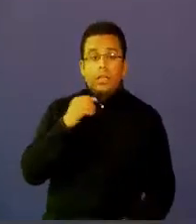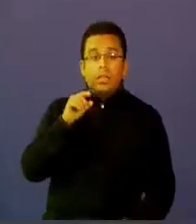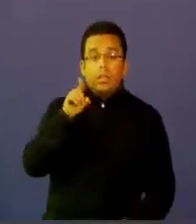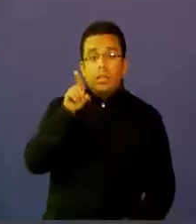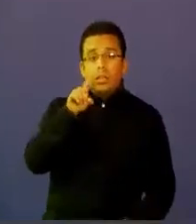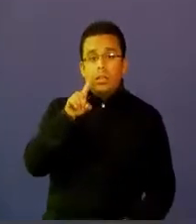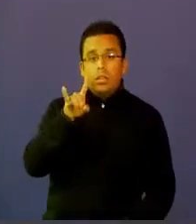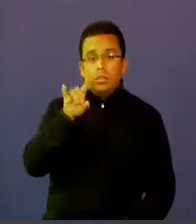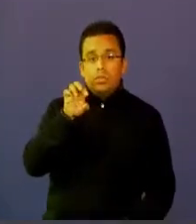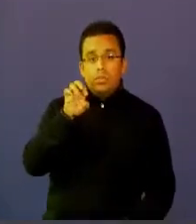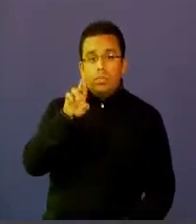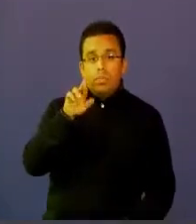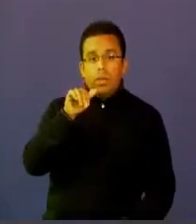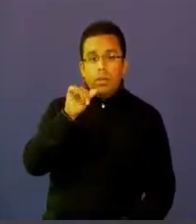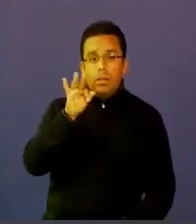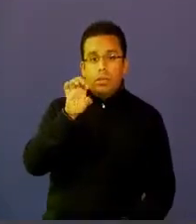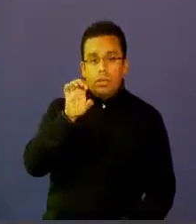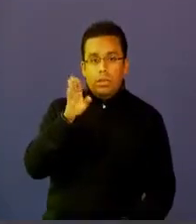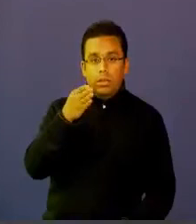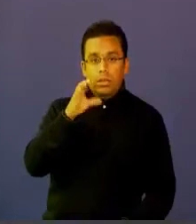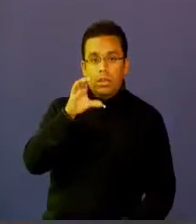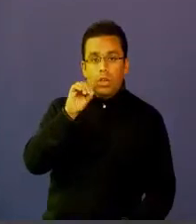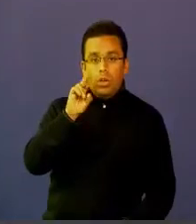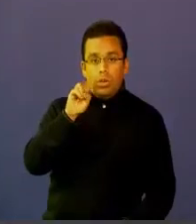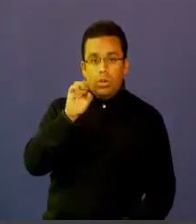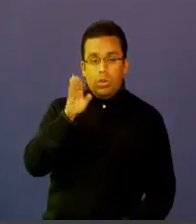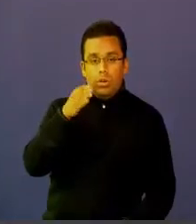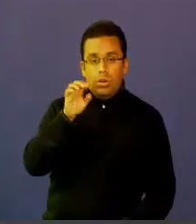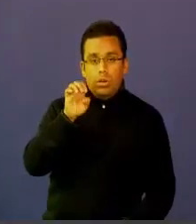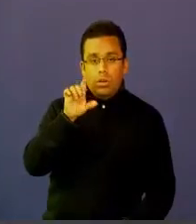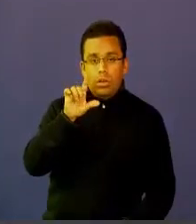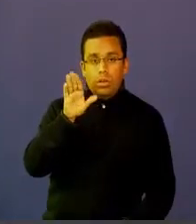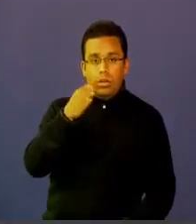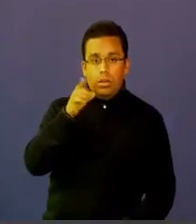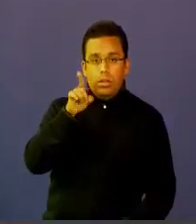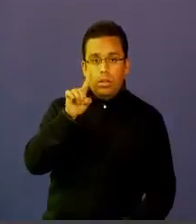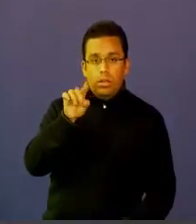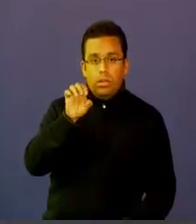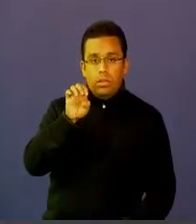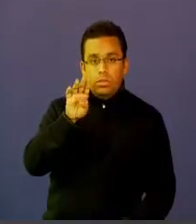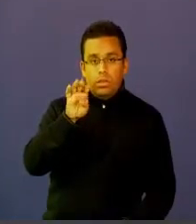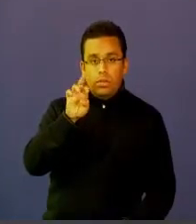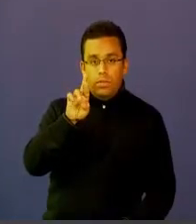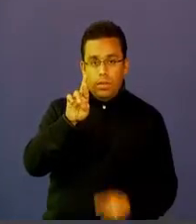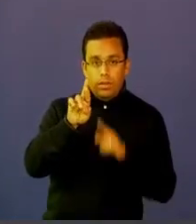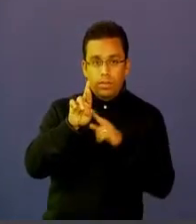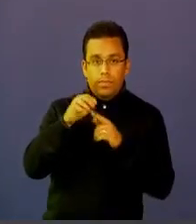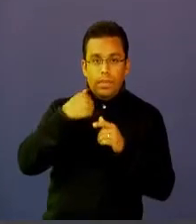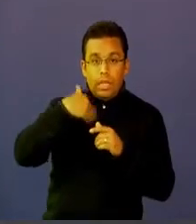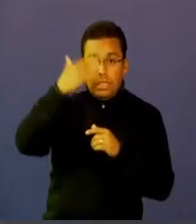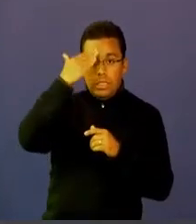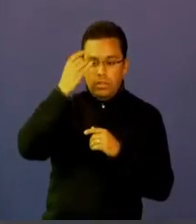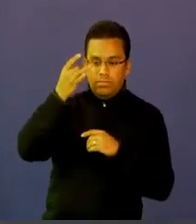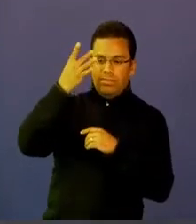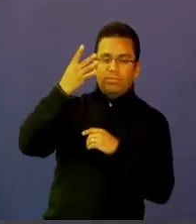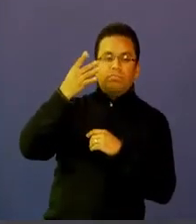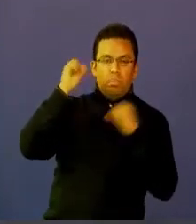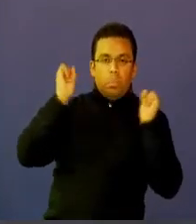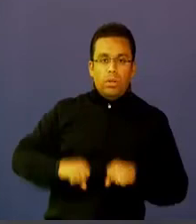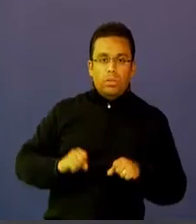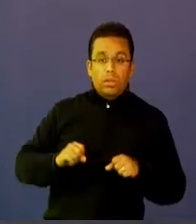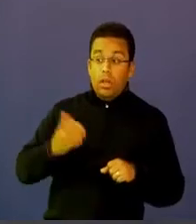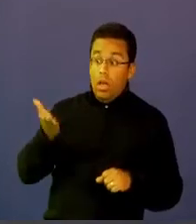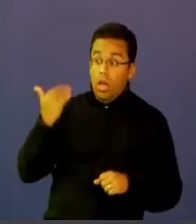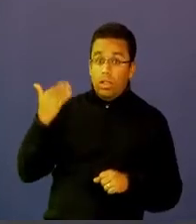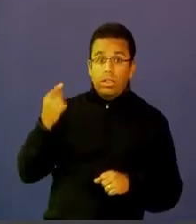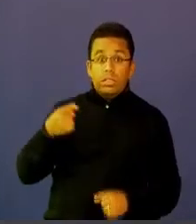contaba una de las estrategias que nos ha llevado a tener más de 3 millones y medio de pruebas siendo que hace dos años había apenas 188 mil